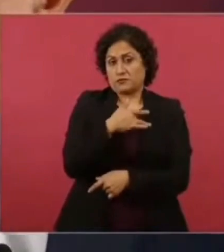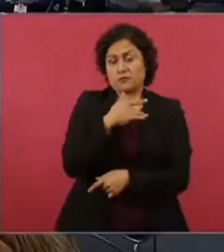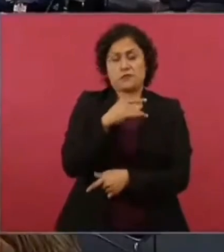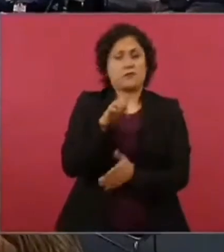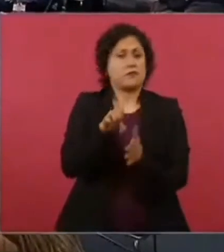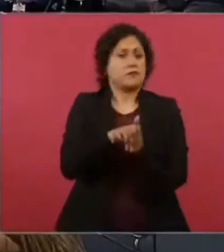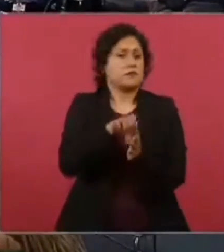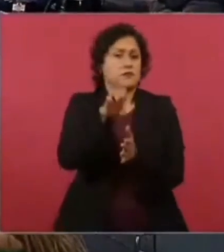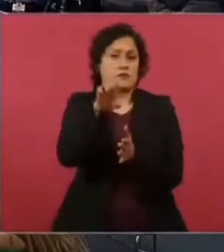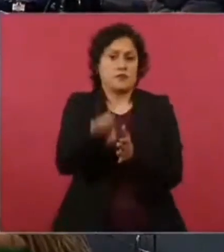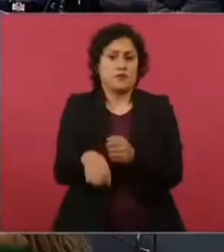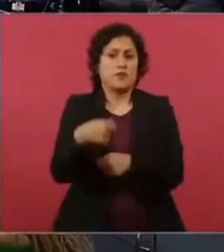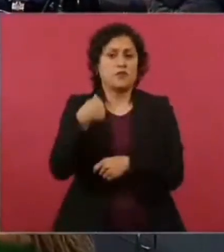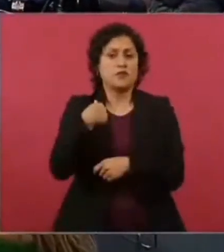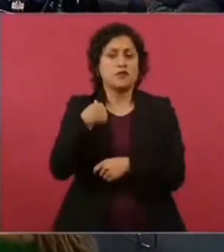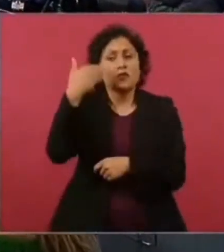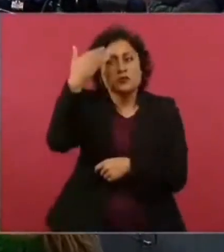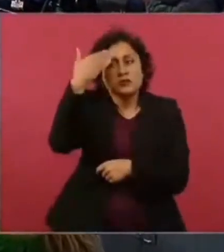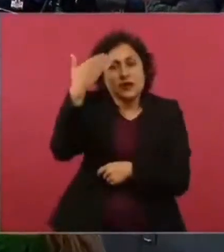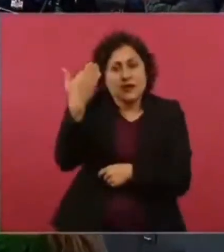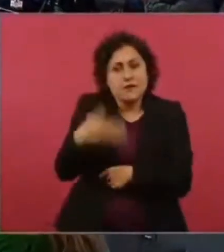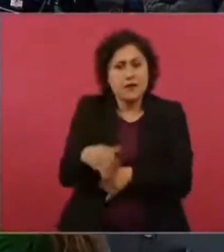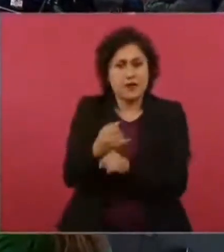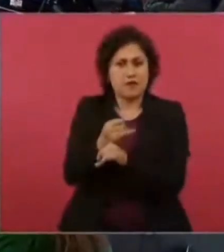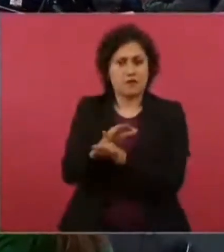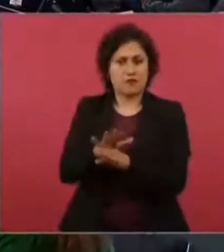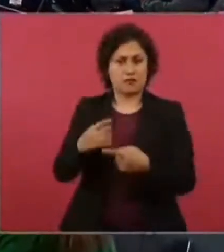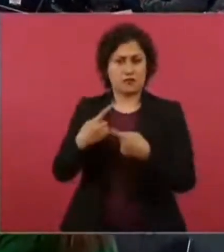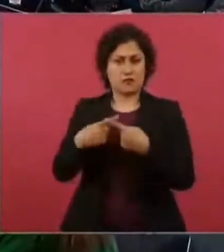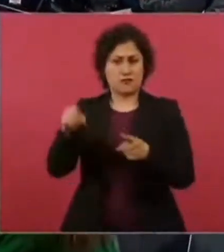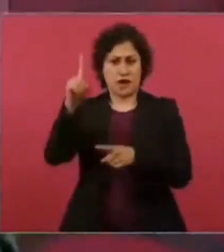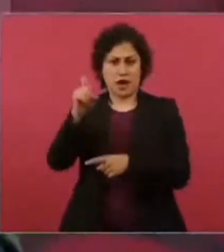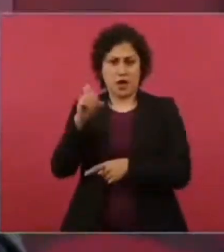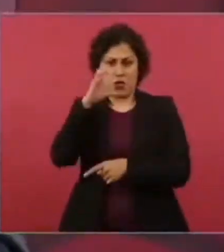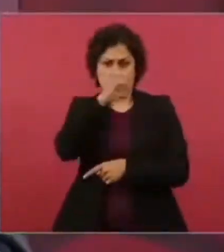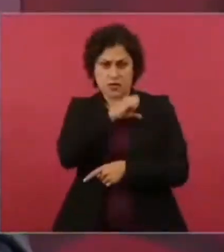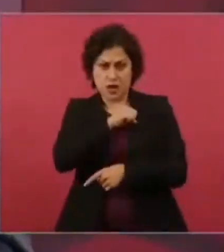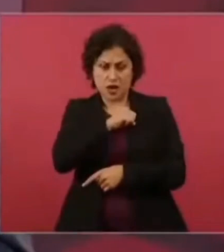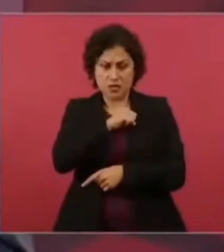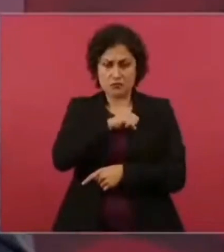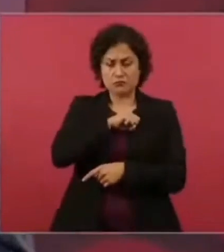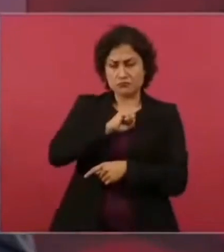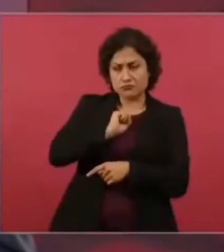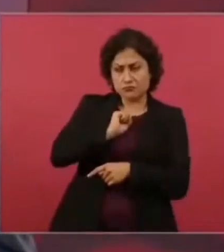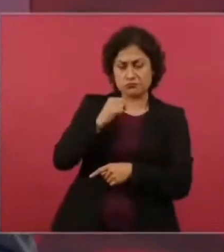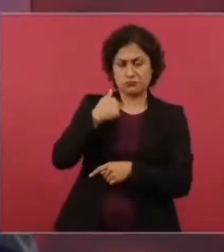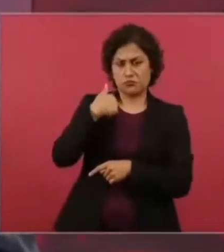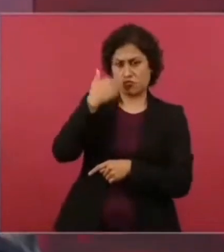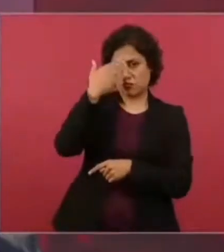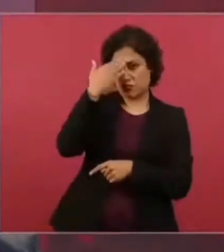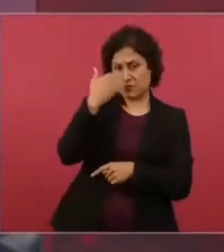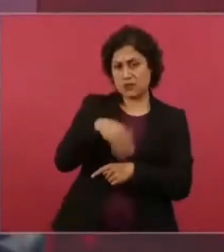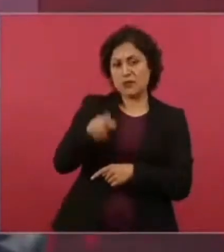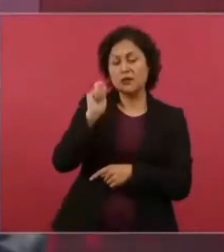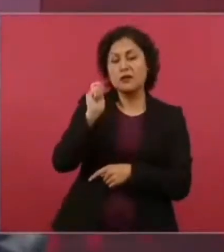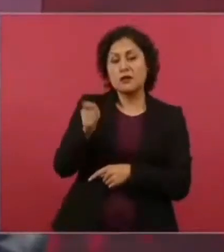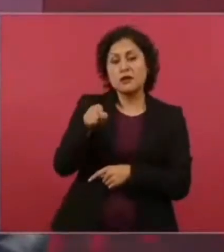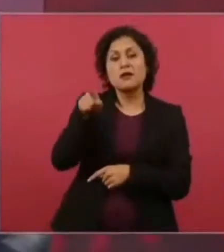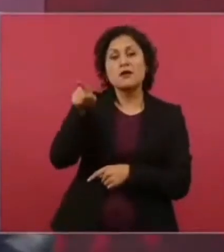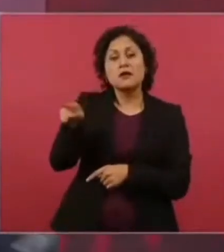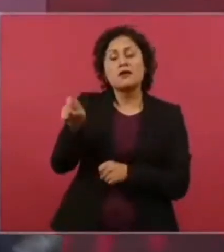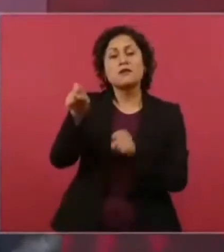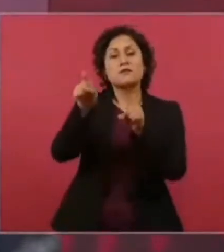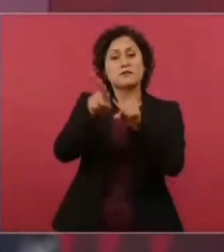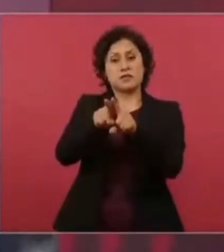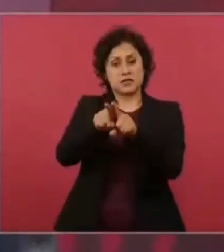información distinta en el caso de Aguascalientes, que era la única de los gobiernos